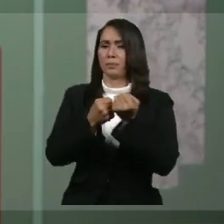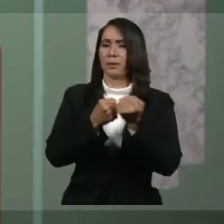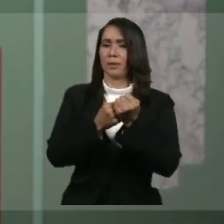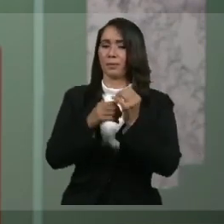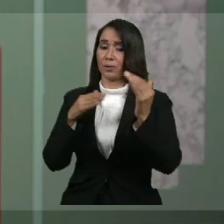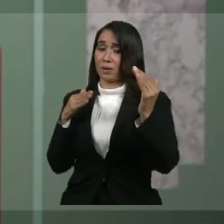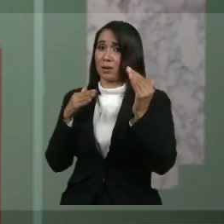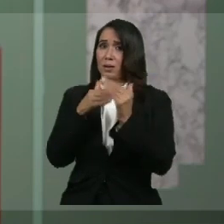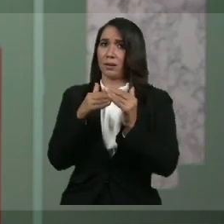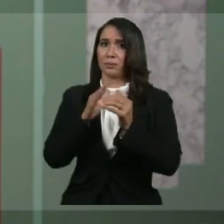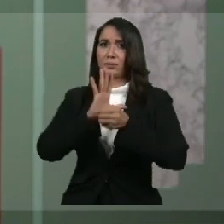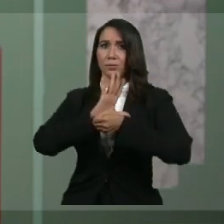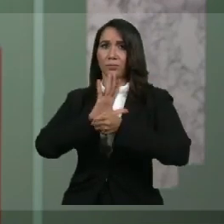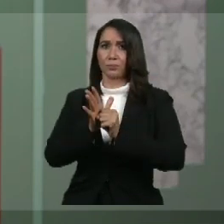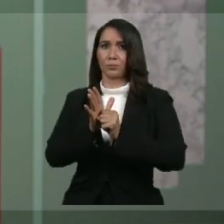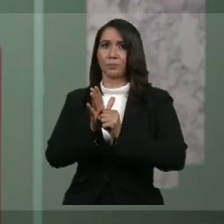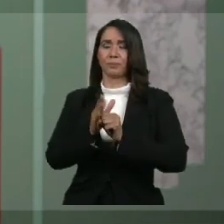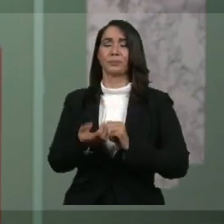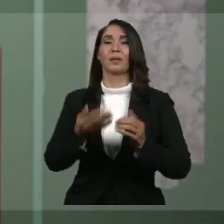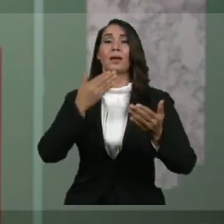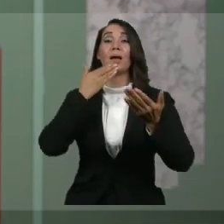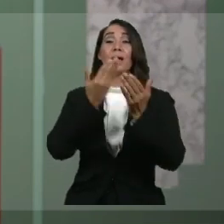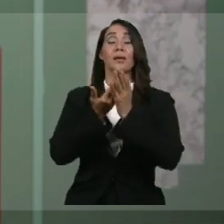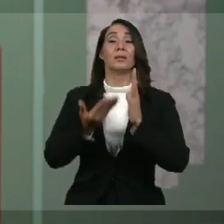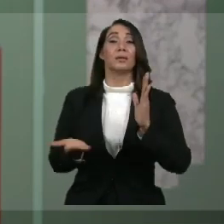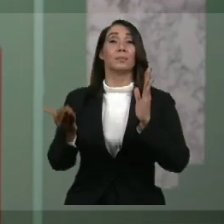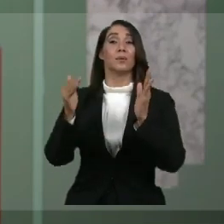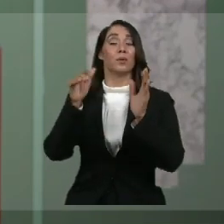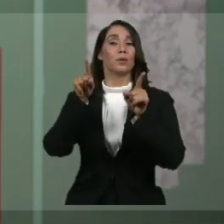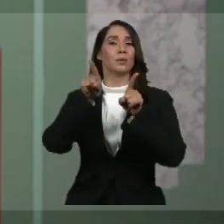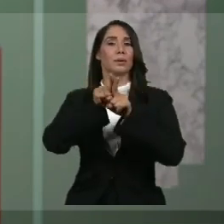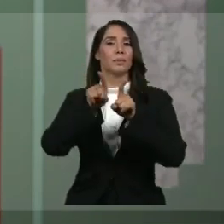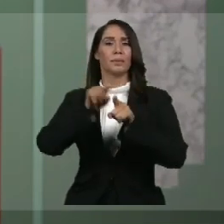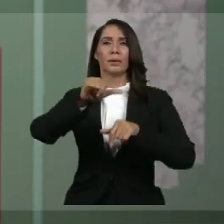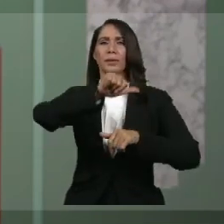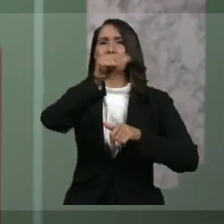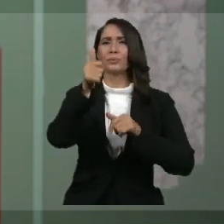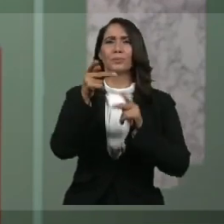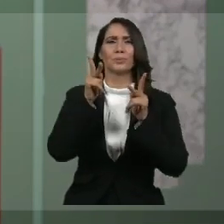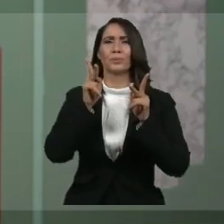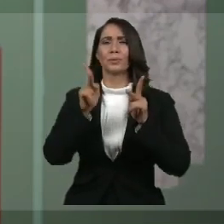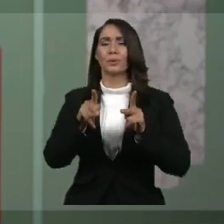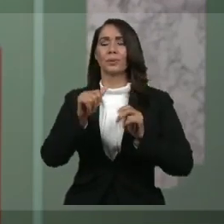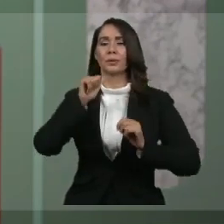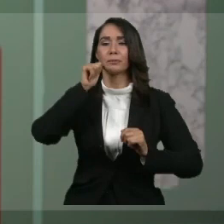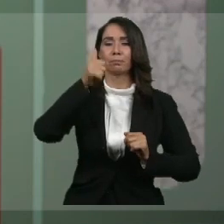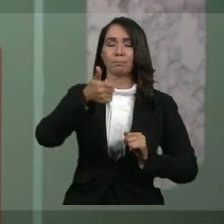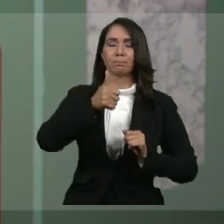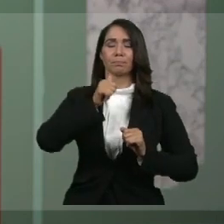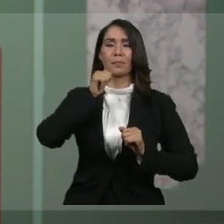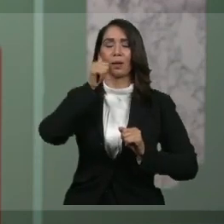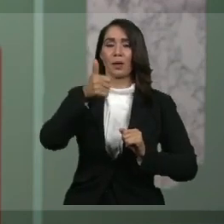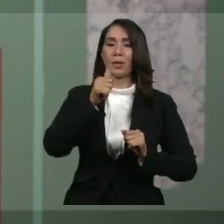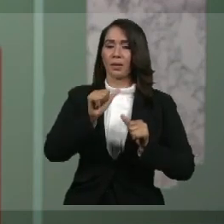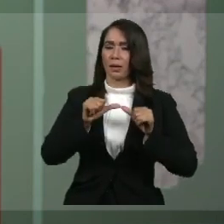lucha contra la pandemia. Agradecemos una vez más a todos aquellos que día a día ponen en riesgo su vida